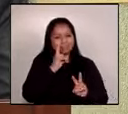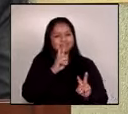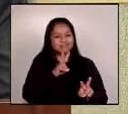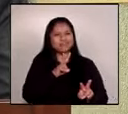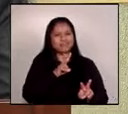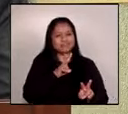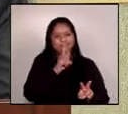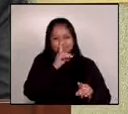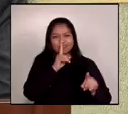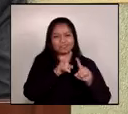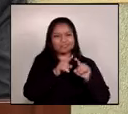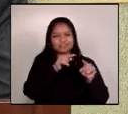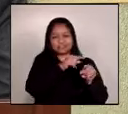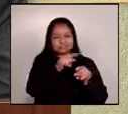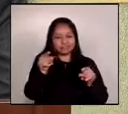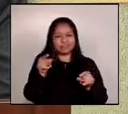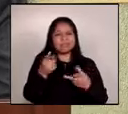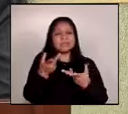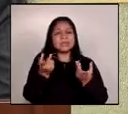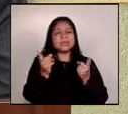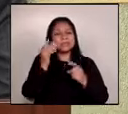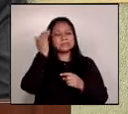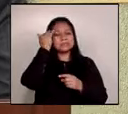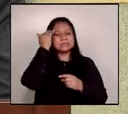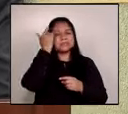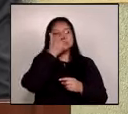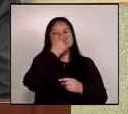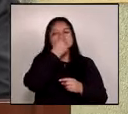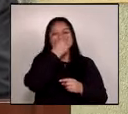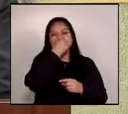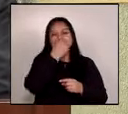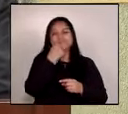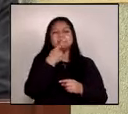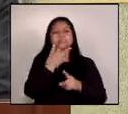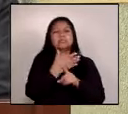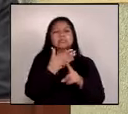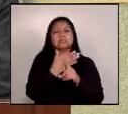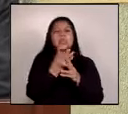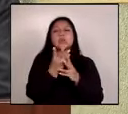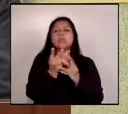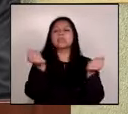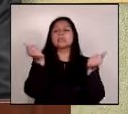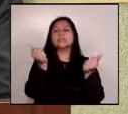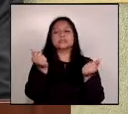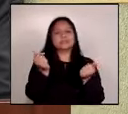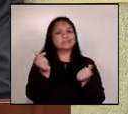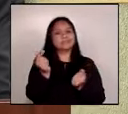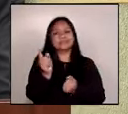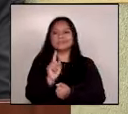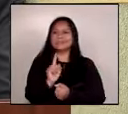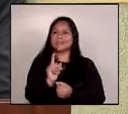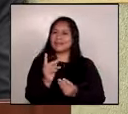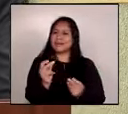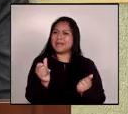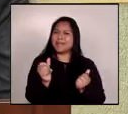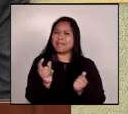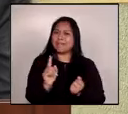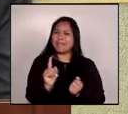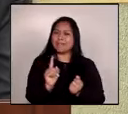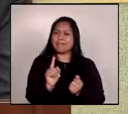soy consciente de que la corrupción no es un problema que se resuelve de la noche a la mañana sin